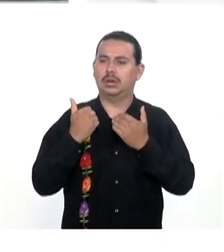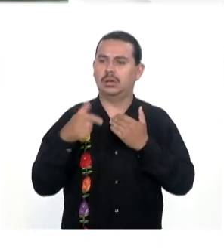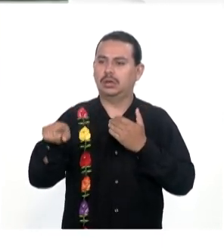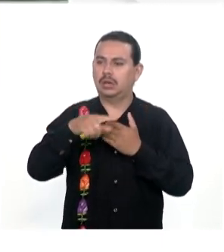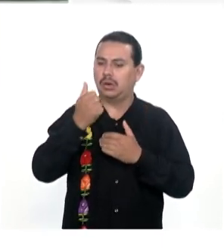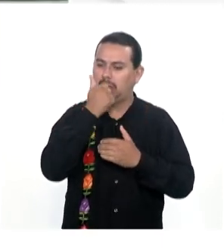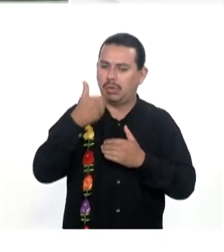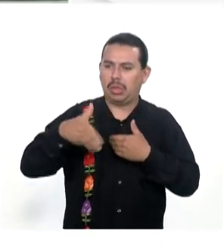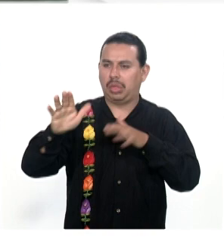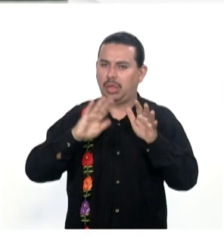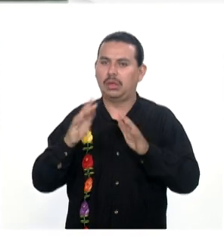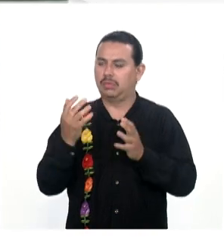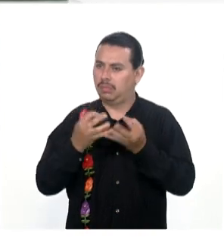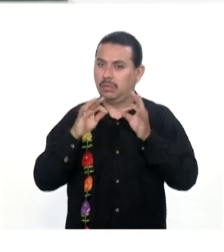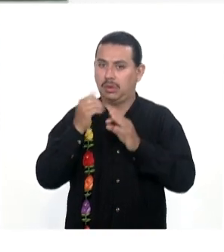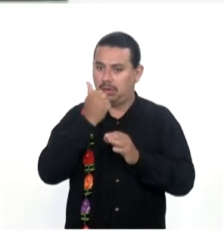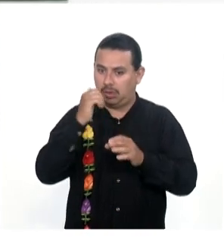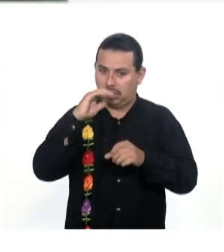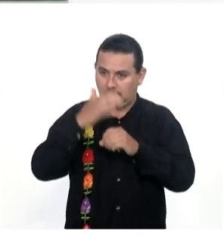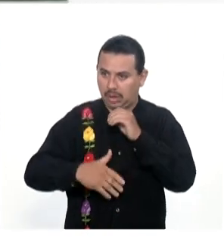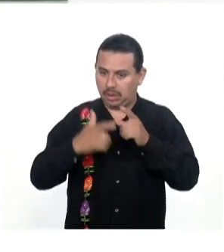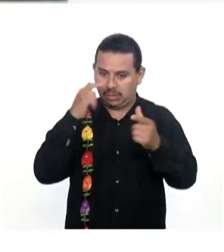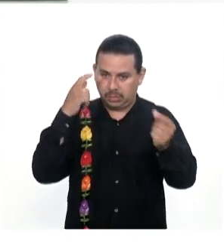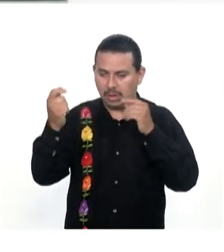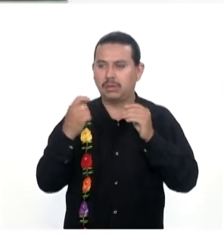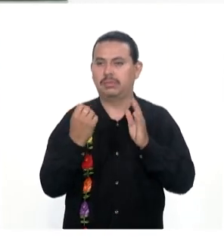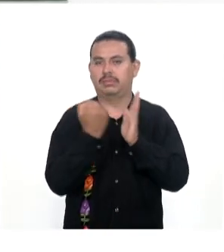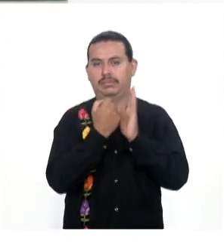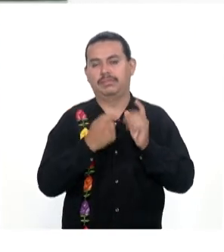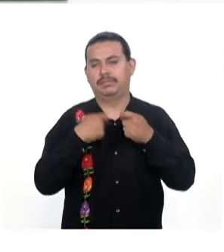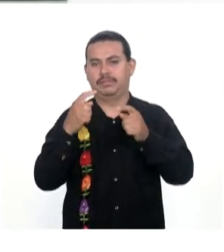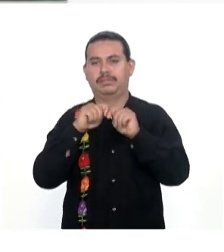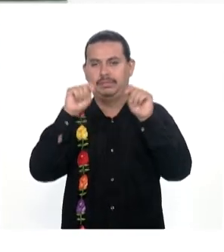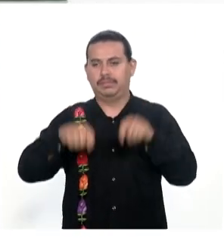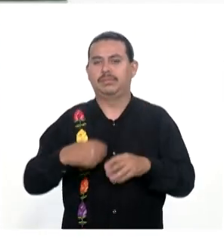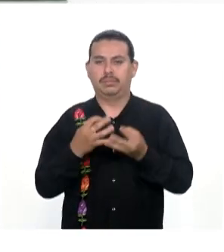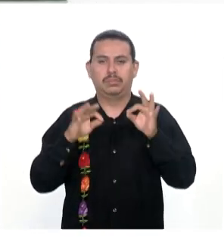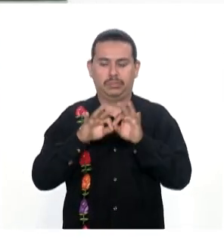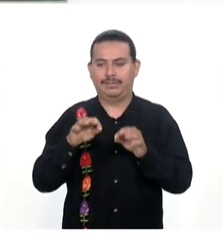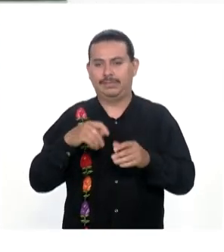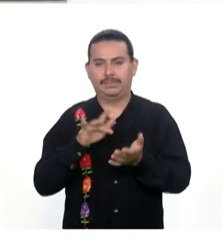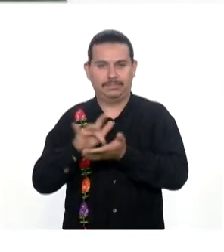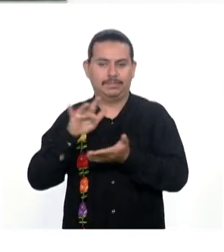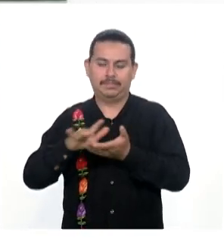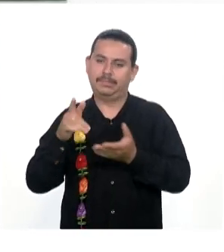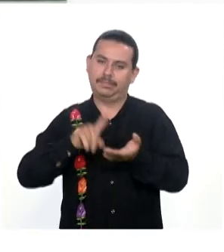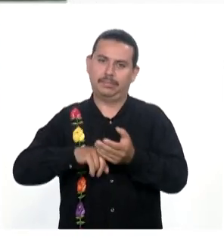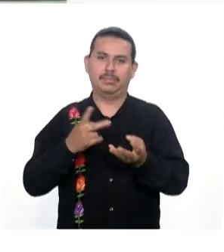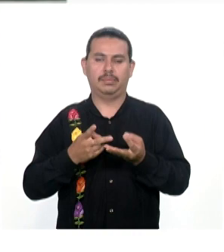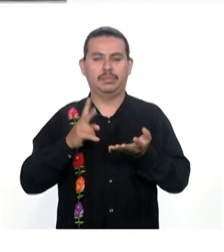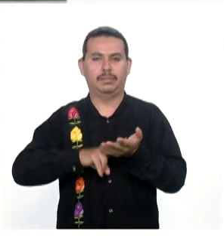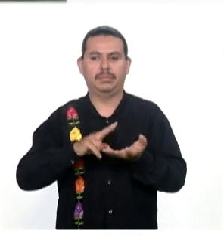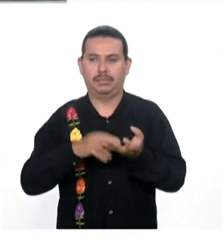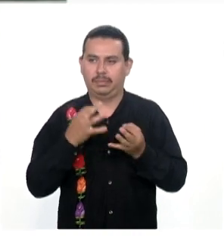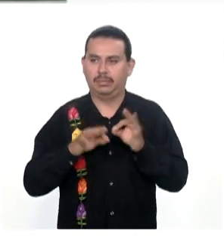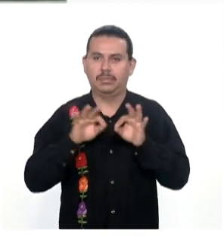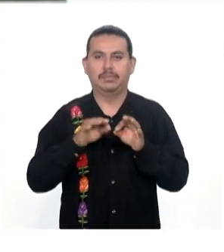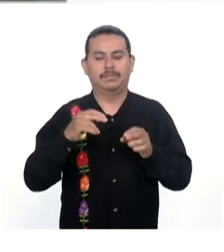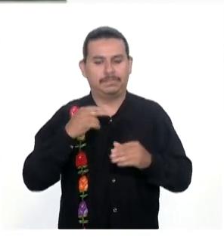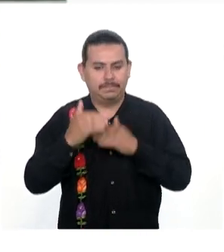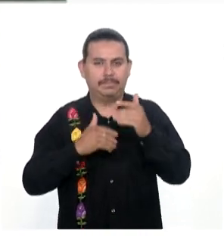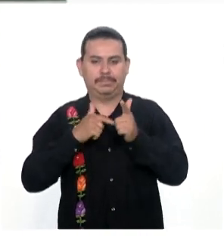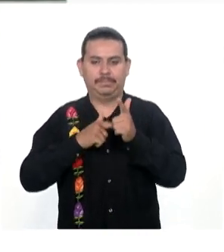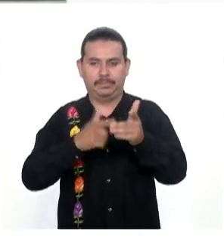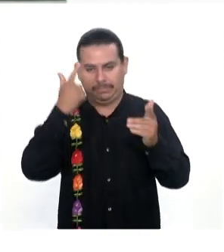Comitancillo Que solicita El ingreso A una institución Estudiante Que tiene